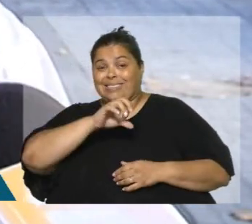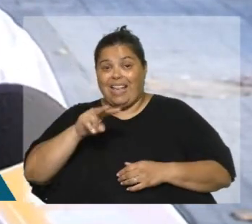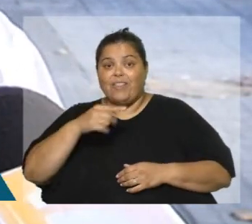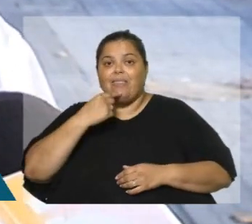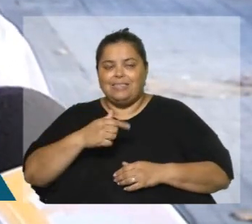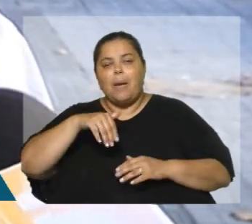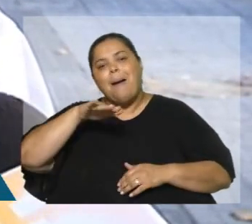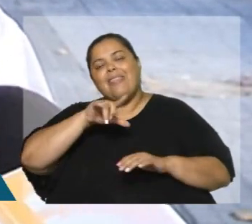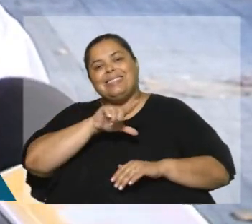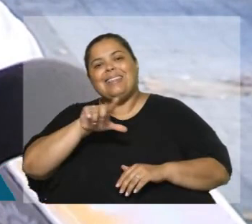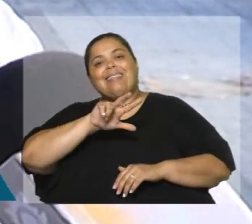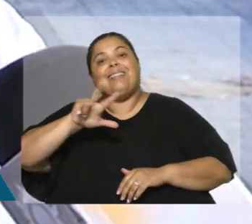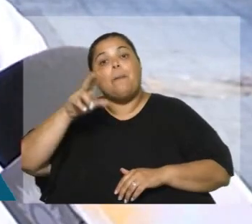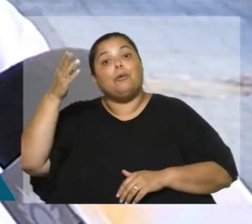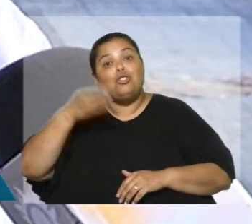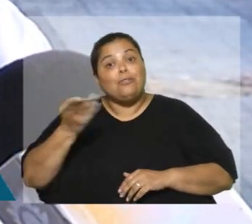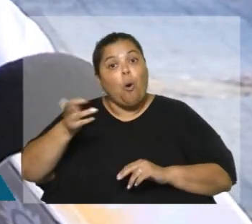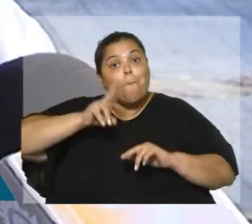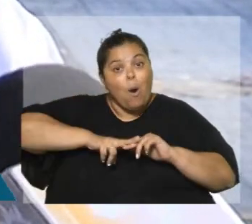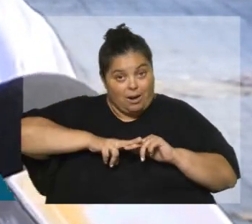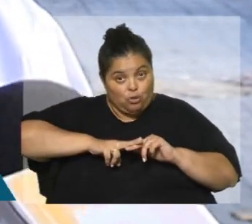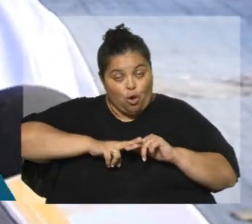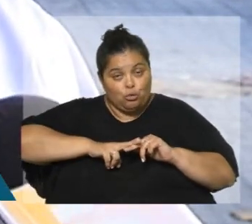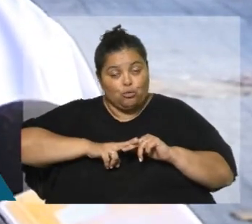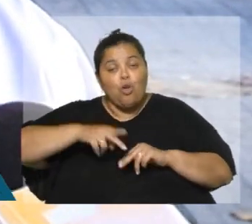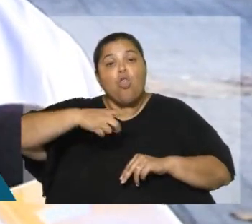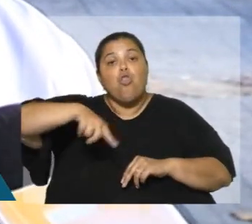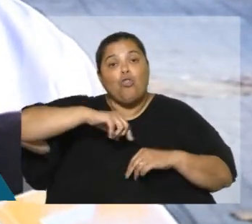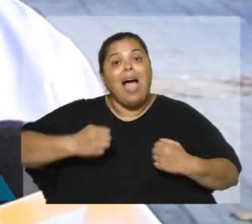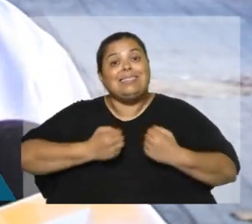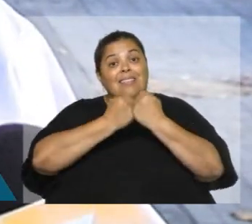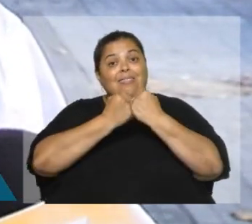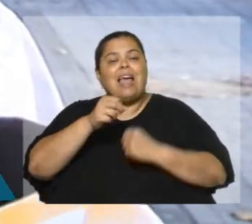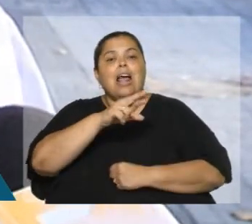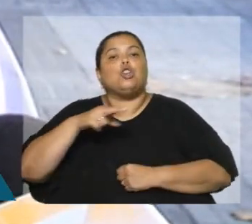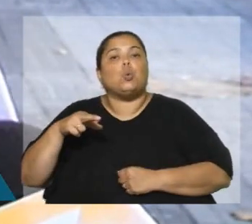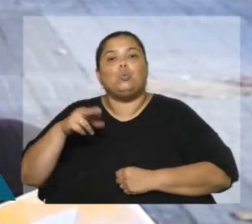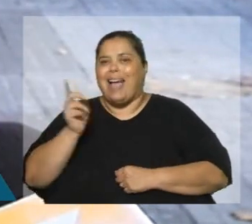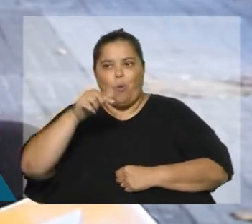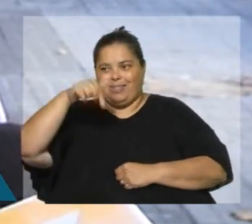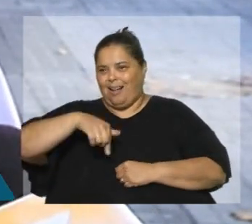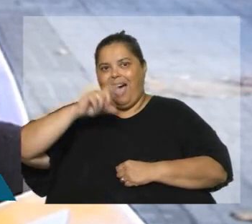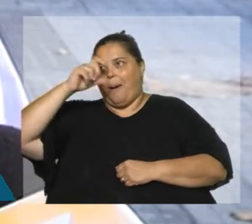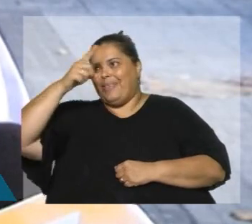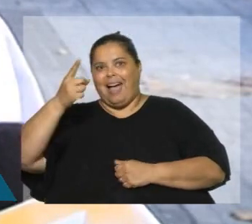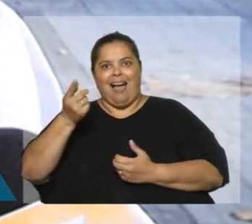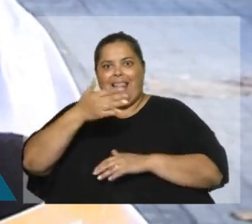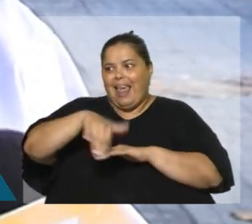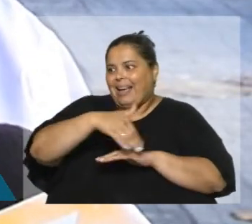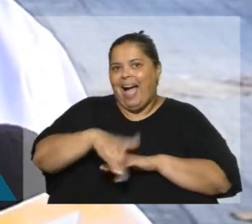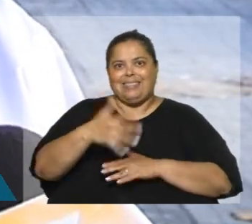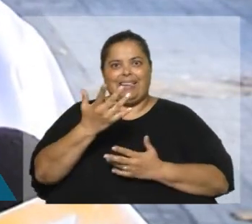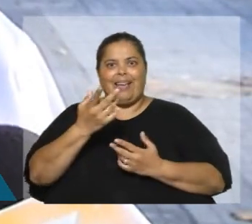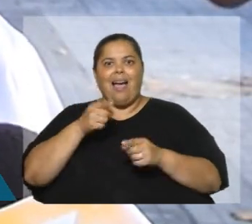del 73% de las víctimas mortales de siniestro de tránsito ocurren en las rutas nacionales, no ocurren acá en la capital, donde claramente los tiempos de